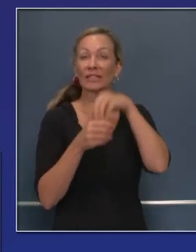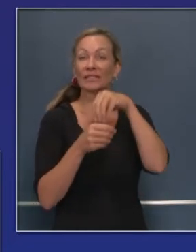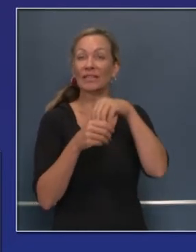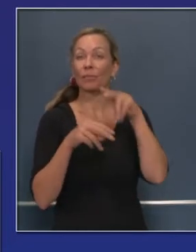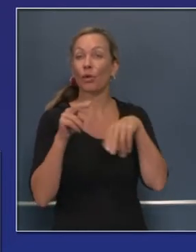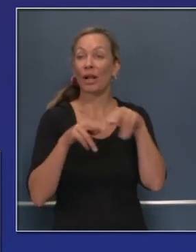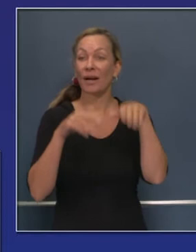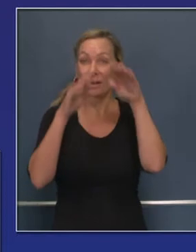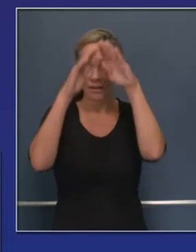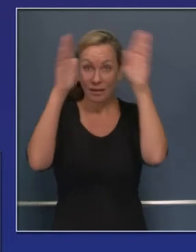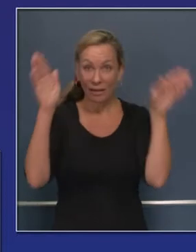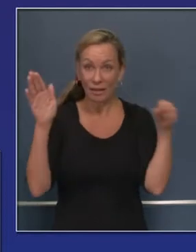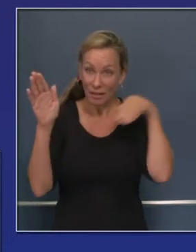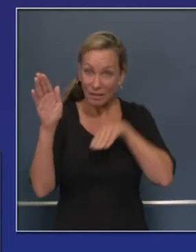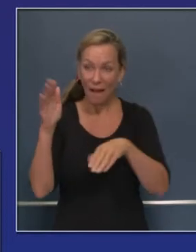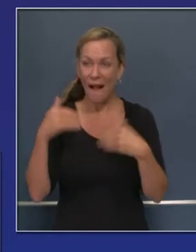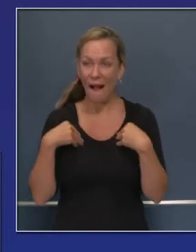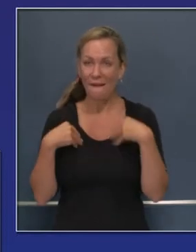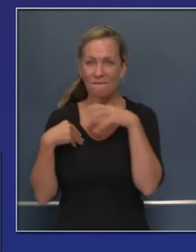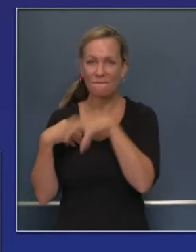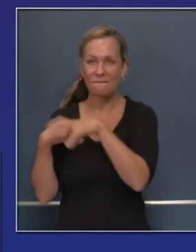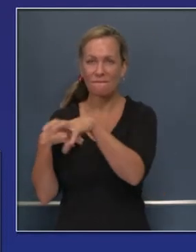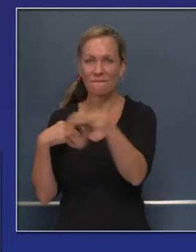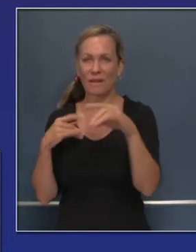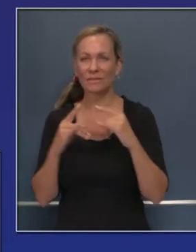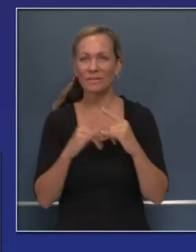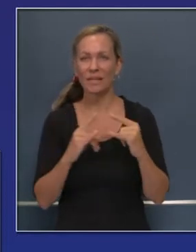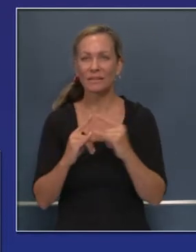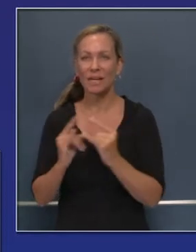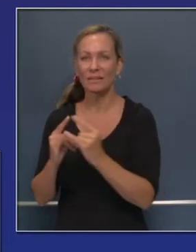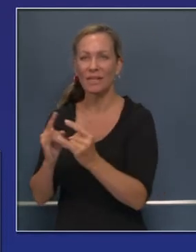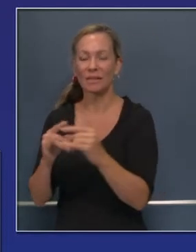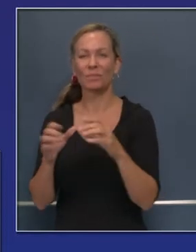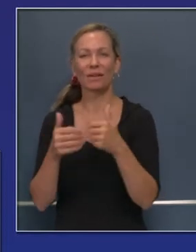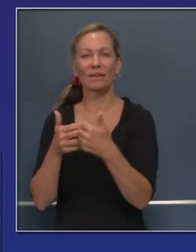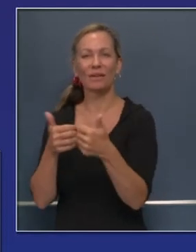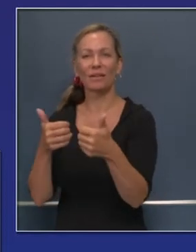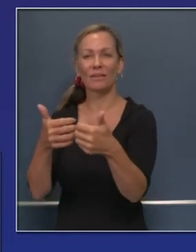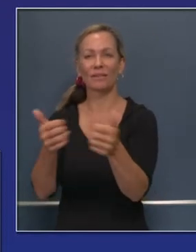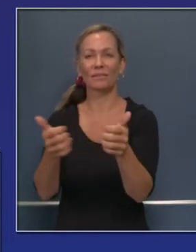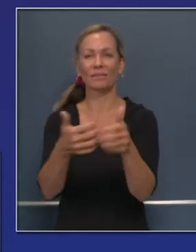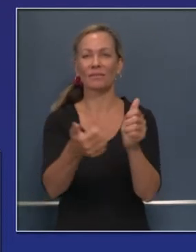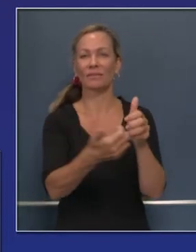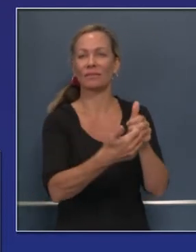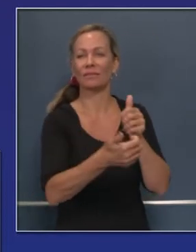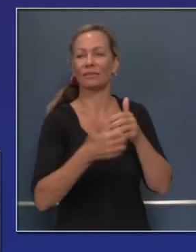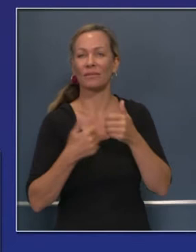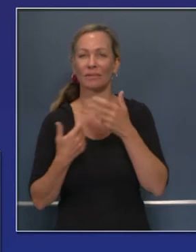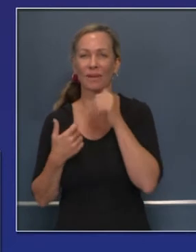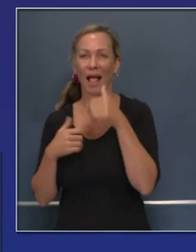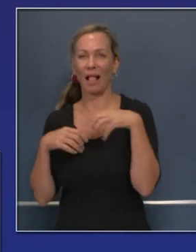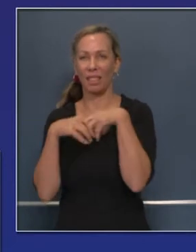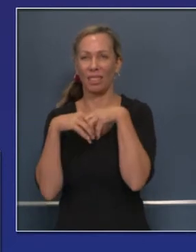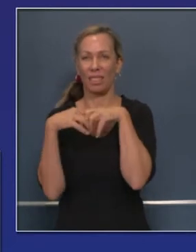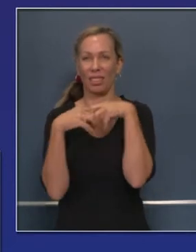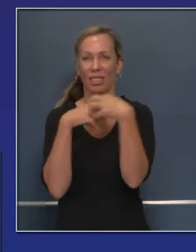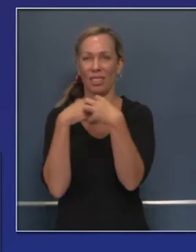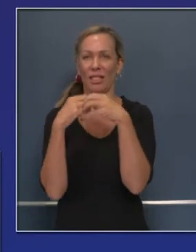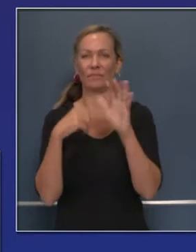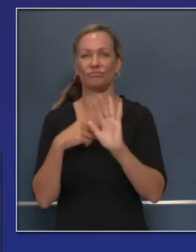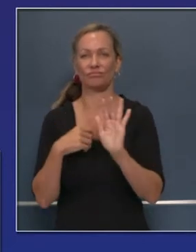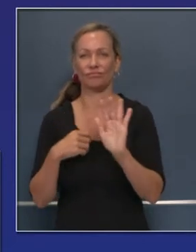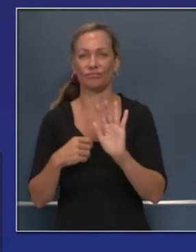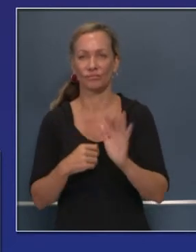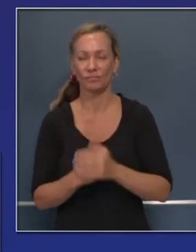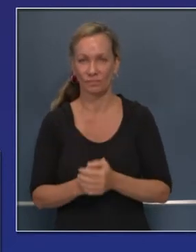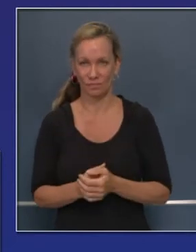permite juntar a familias y personas que trabajen conjuntamente para estar separados de manera adecuada de otros